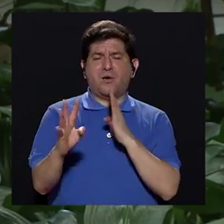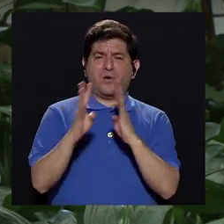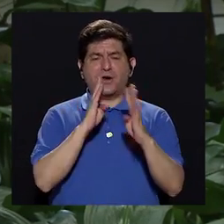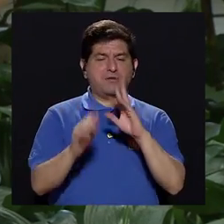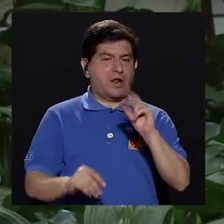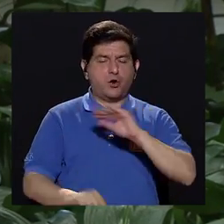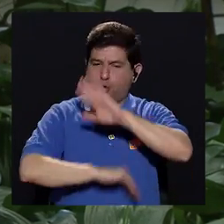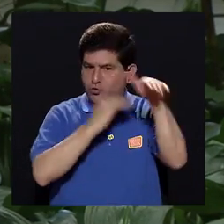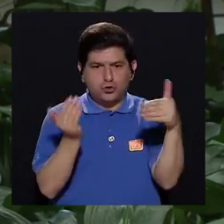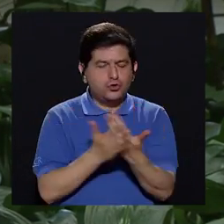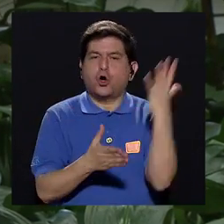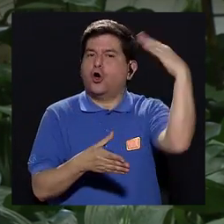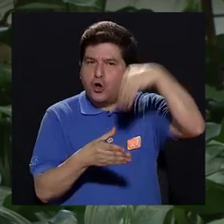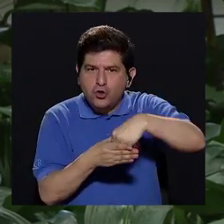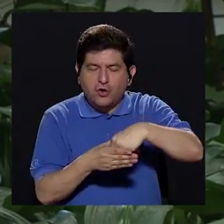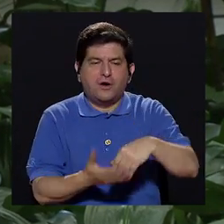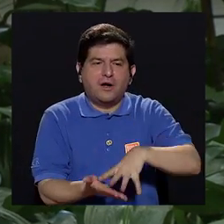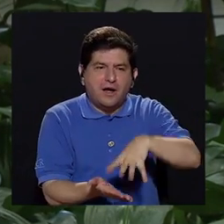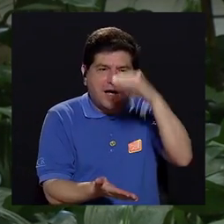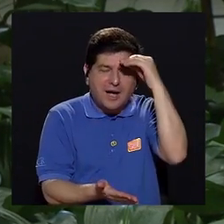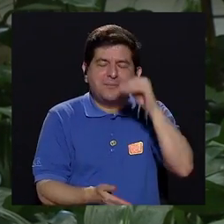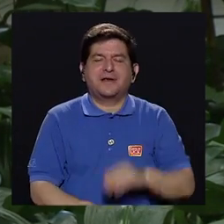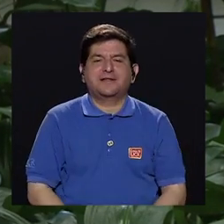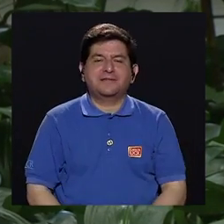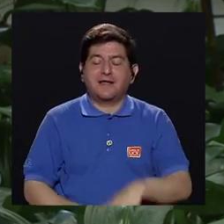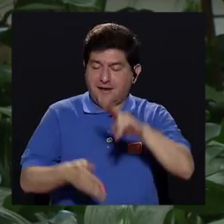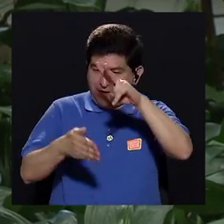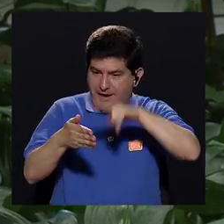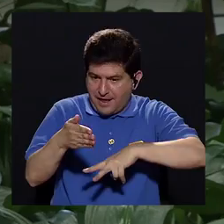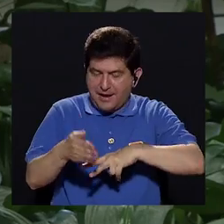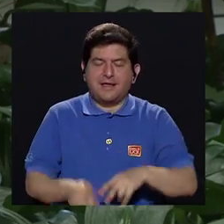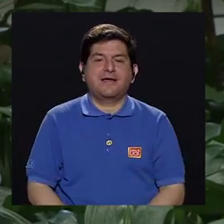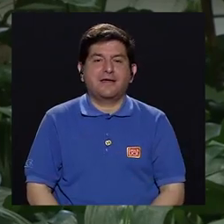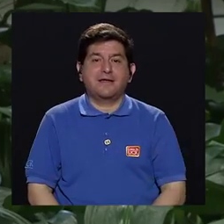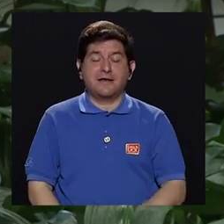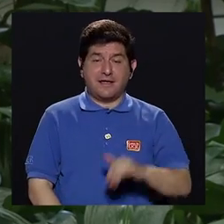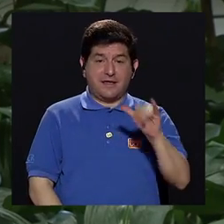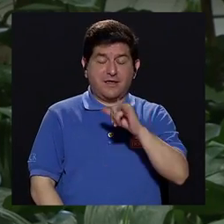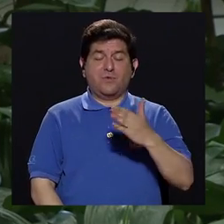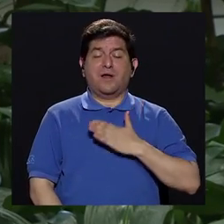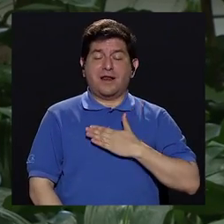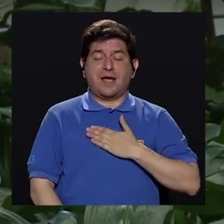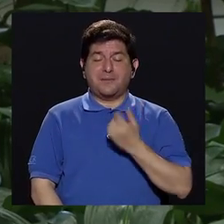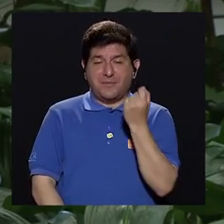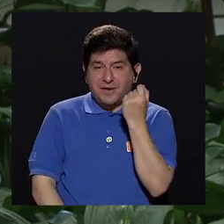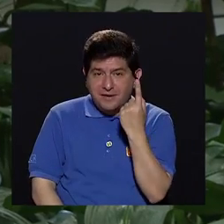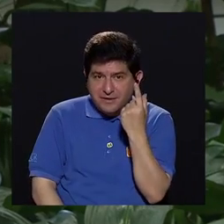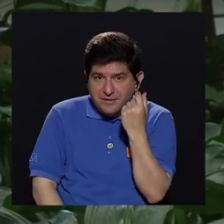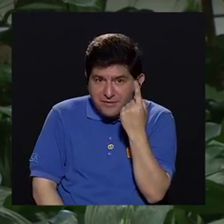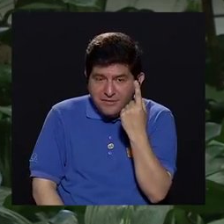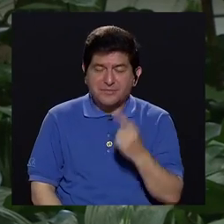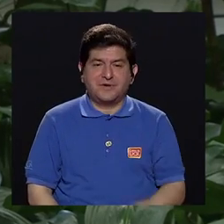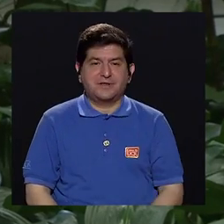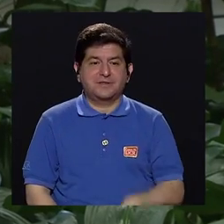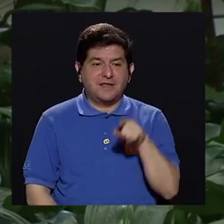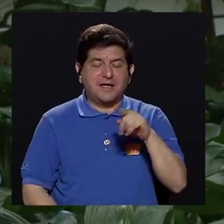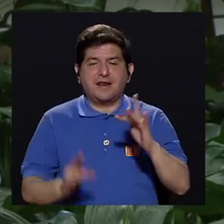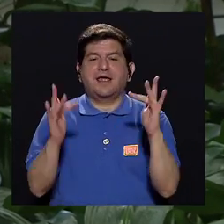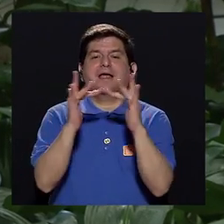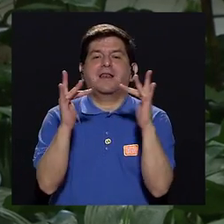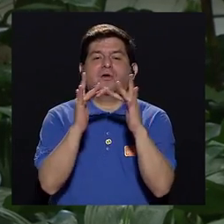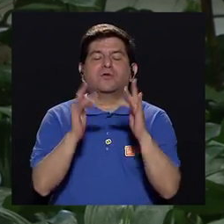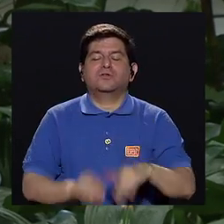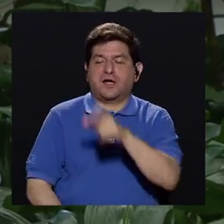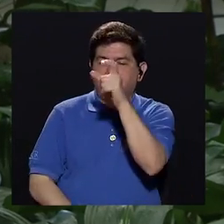este momento la comunicación es todo entonces aprender a leer y que me aprendan a leer a mí cómo estar en este